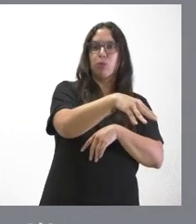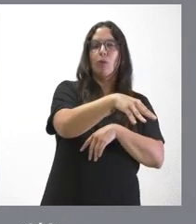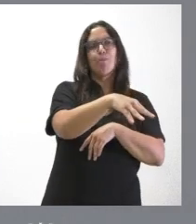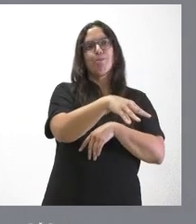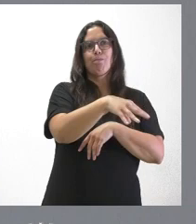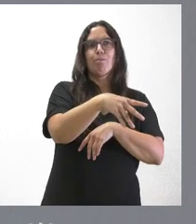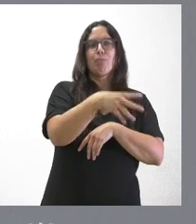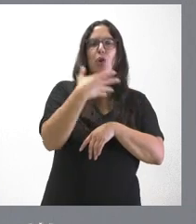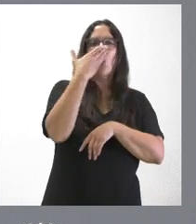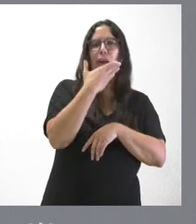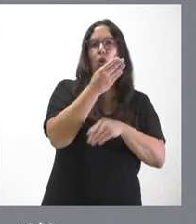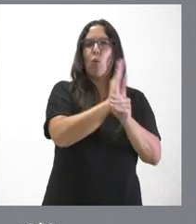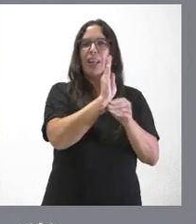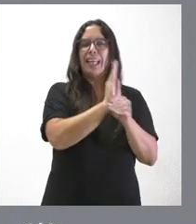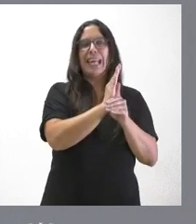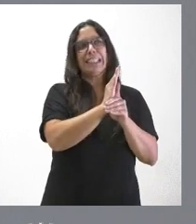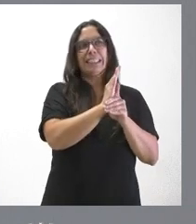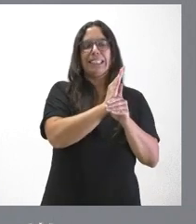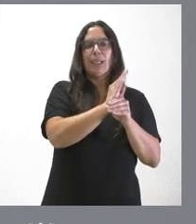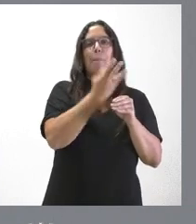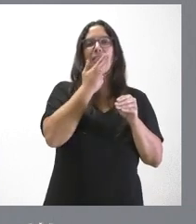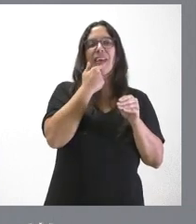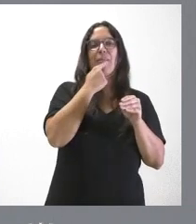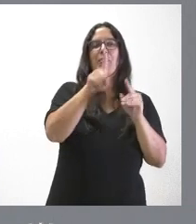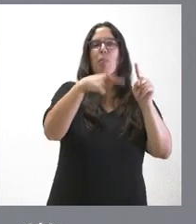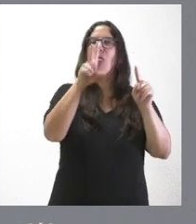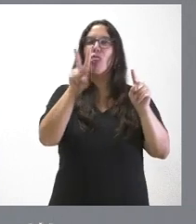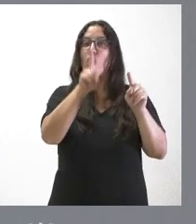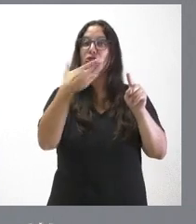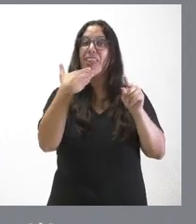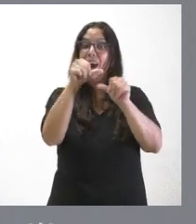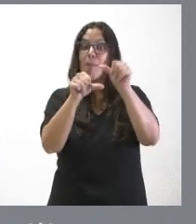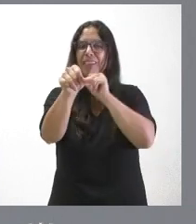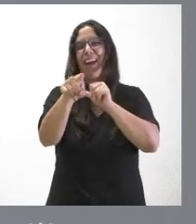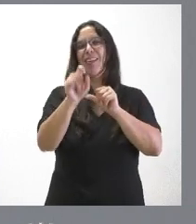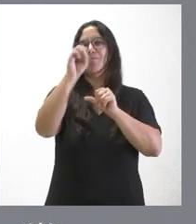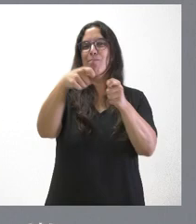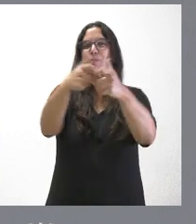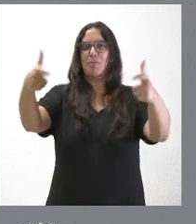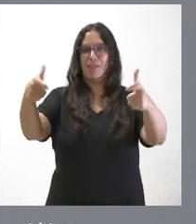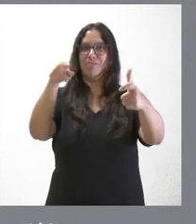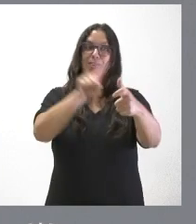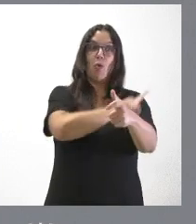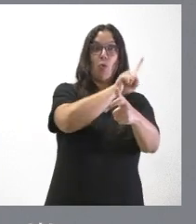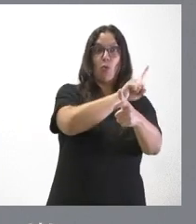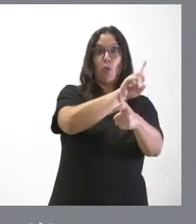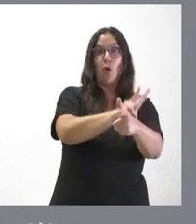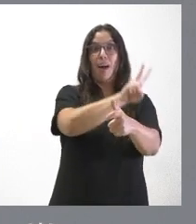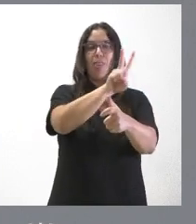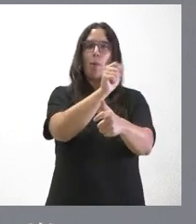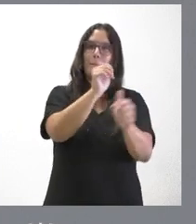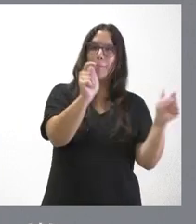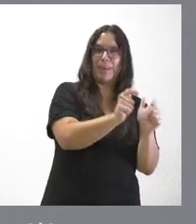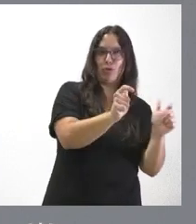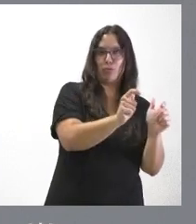educativo cuando la edad es algo más avanzada y, lógicamente, en el caso de uno a dos años es